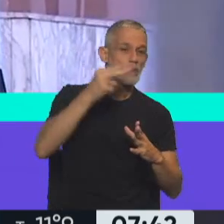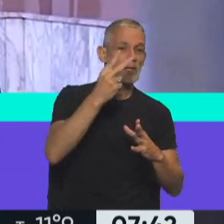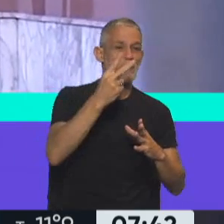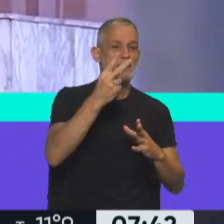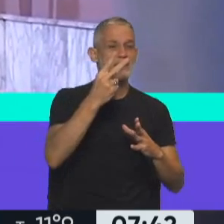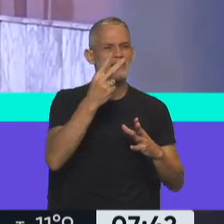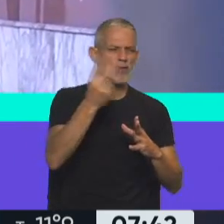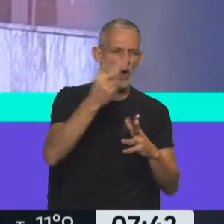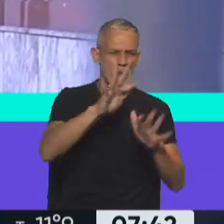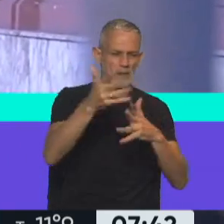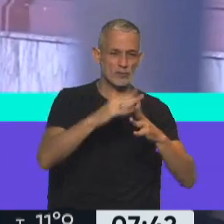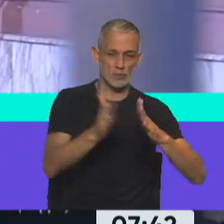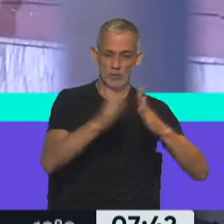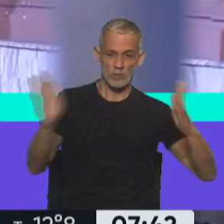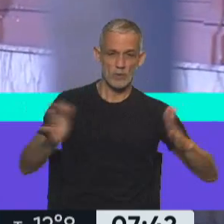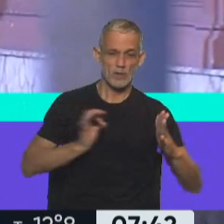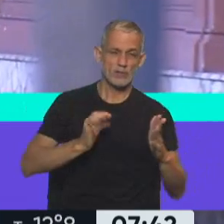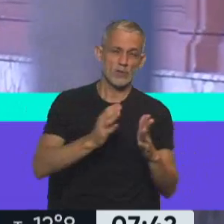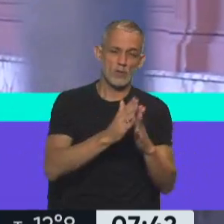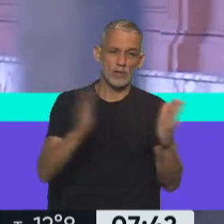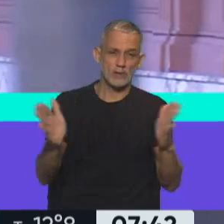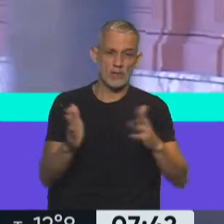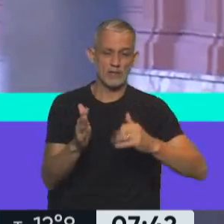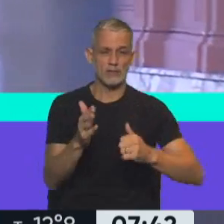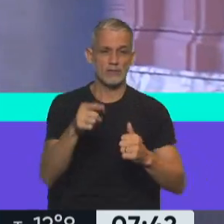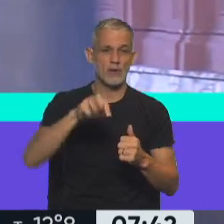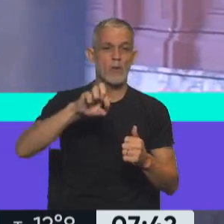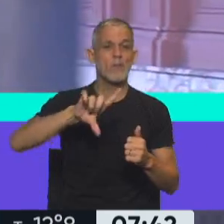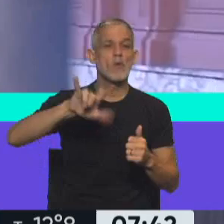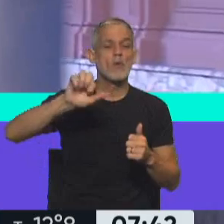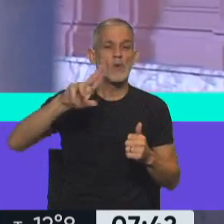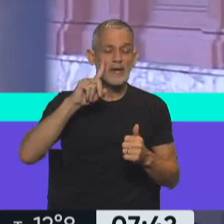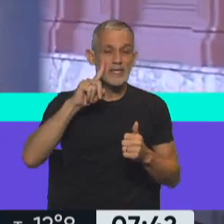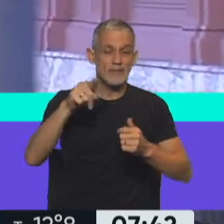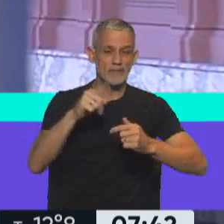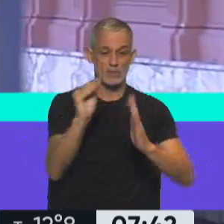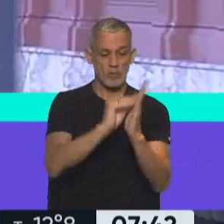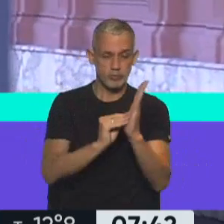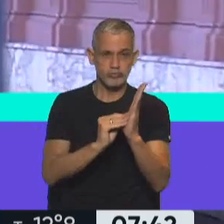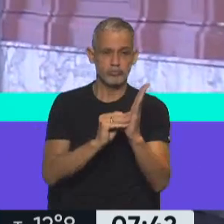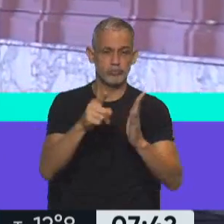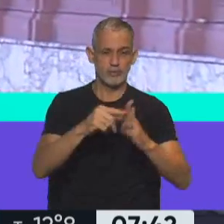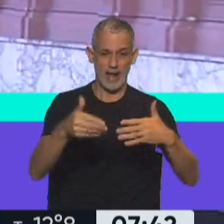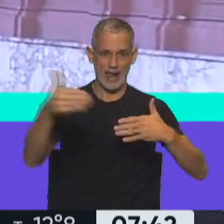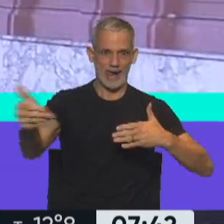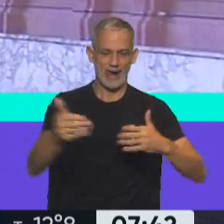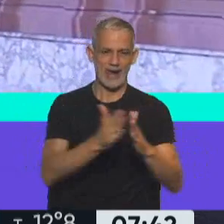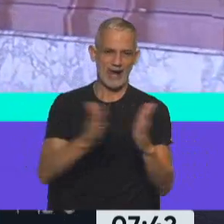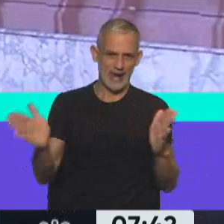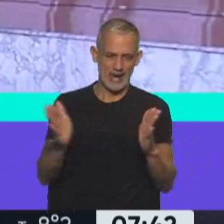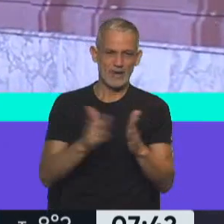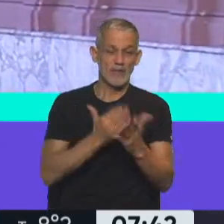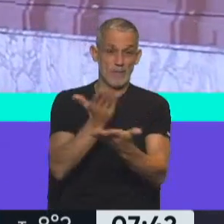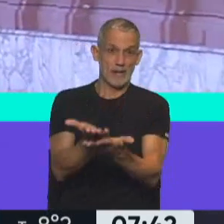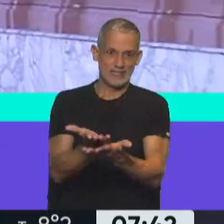2023, por eso plurianual, pluri, porque tiene que ver con muchos años, es decir, una agenda hacia adelante, con lo cual se va a